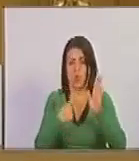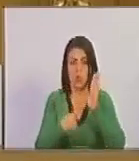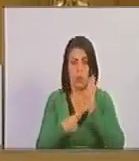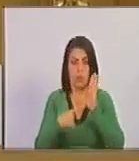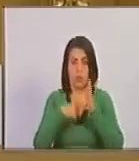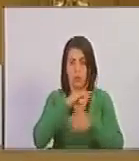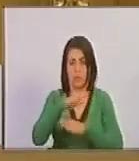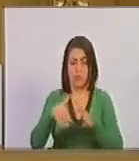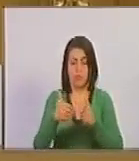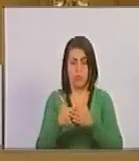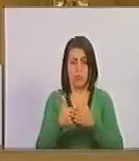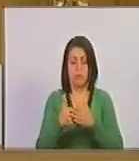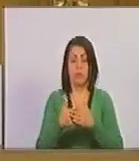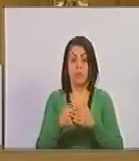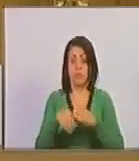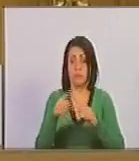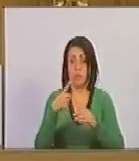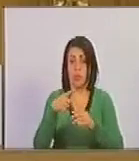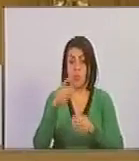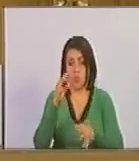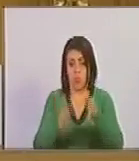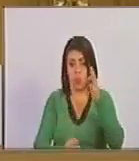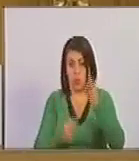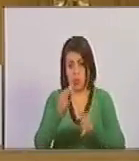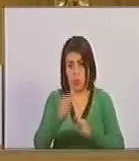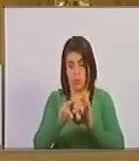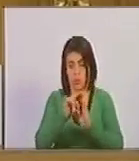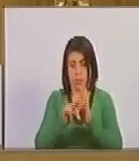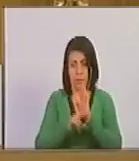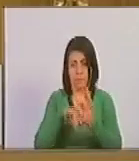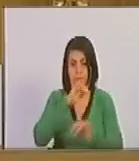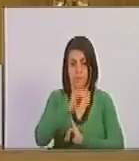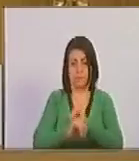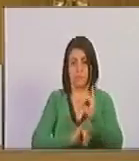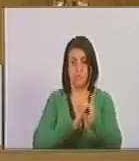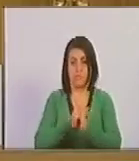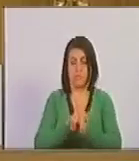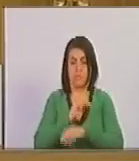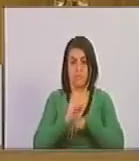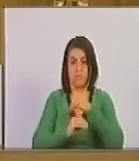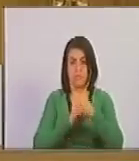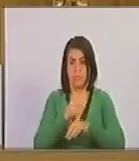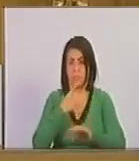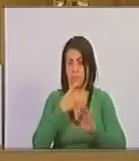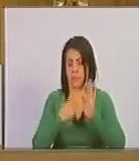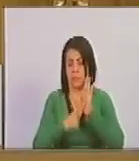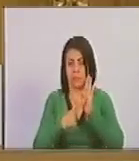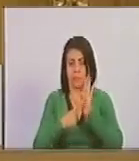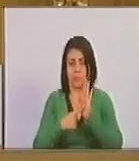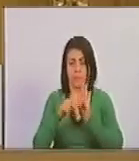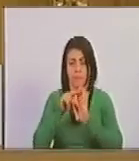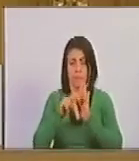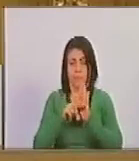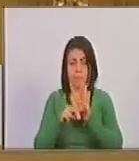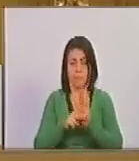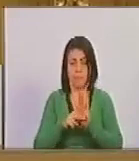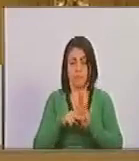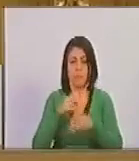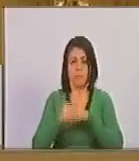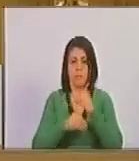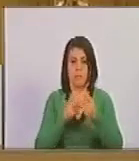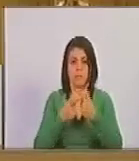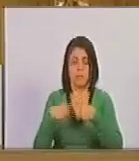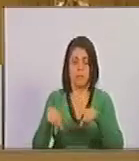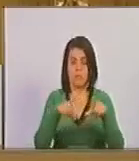todos los ordenamientos jurídico internacional que le ha venido aplicando medidas coercitivas o